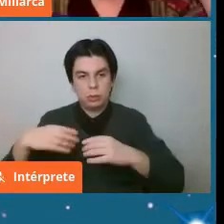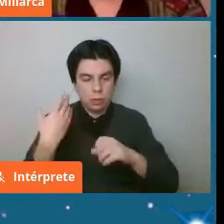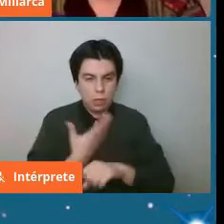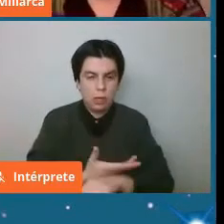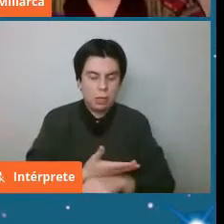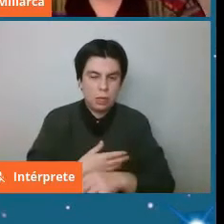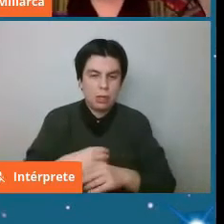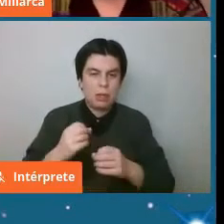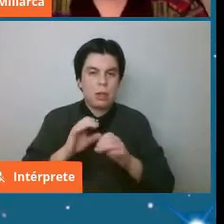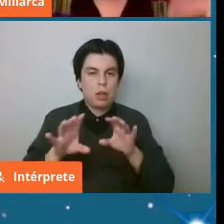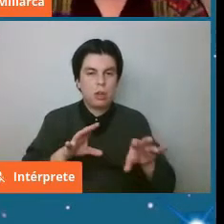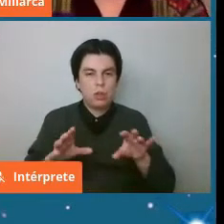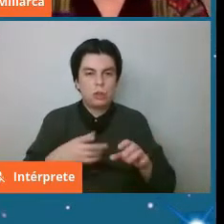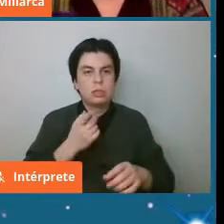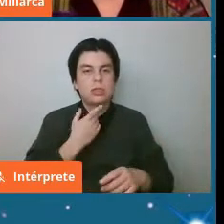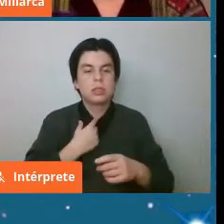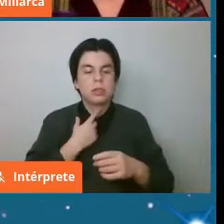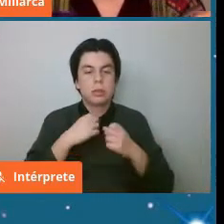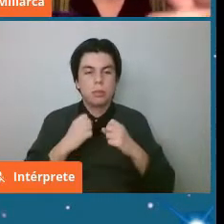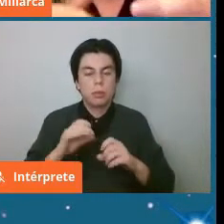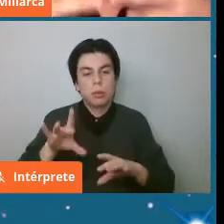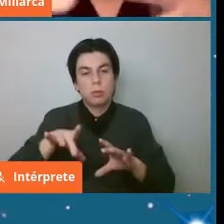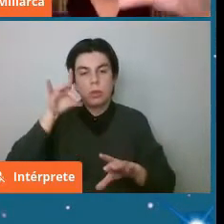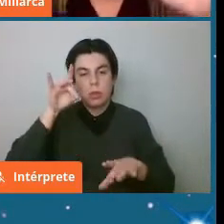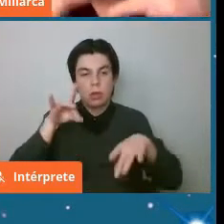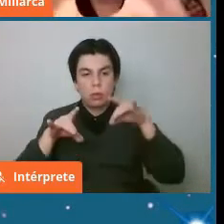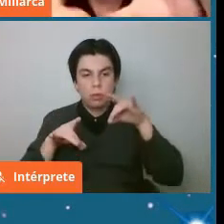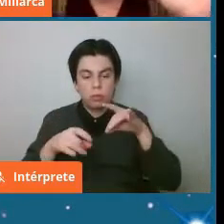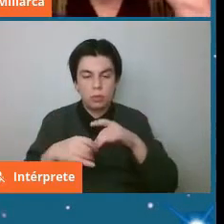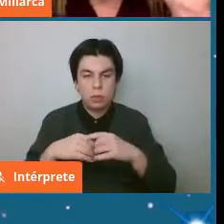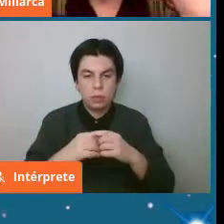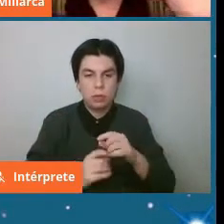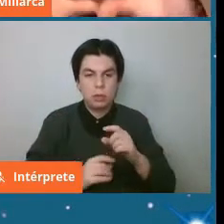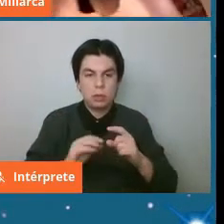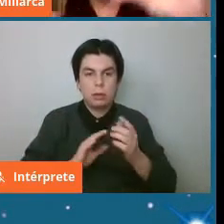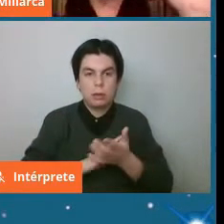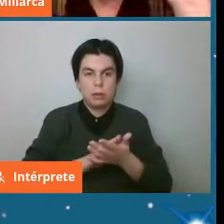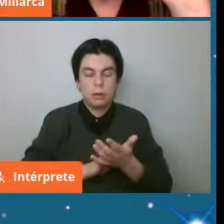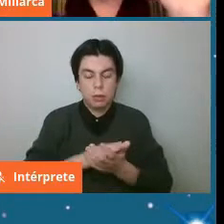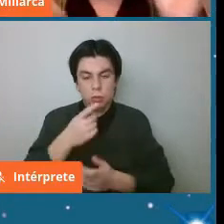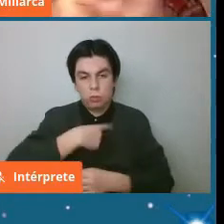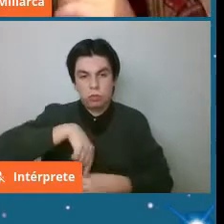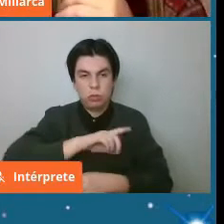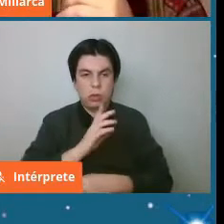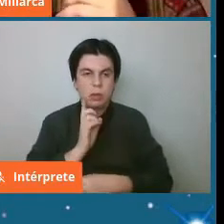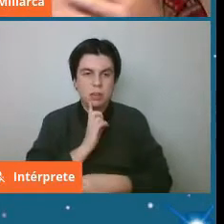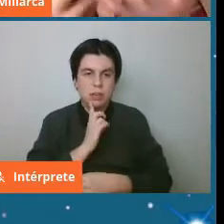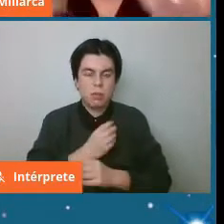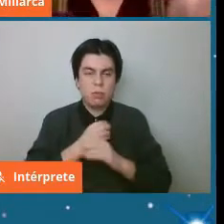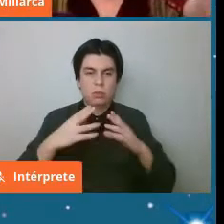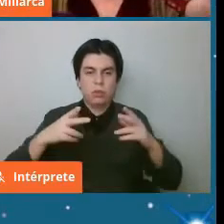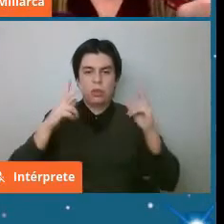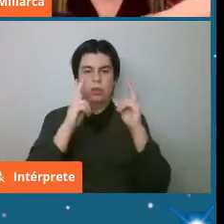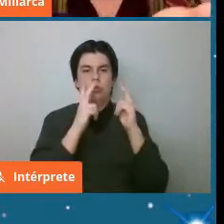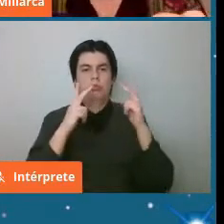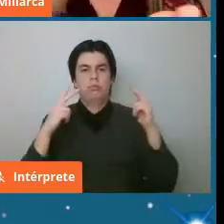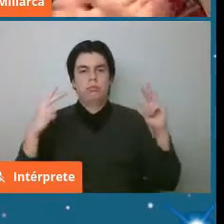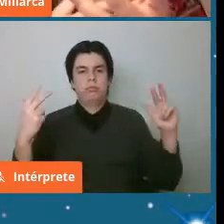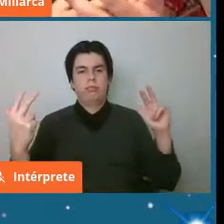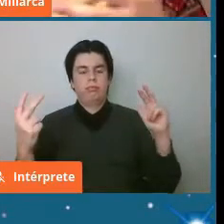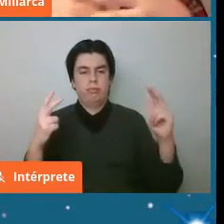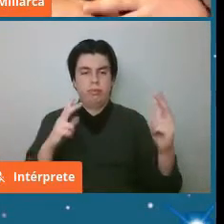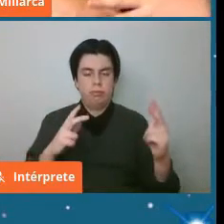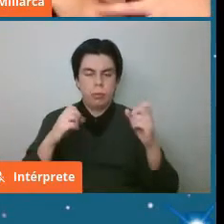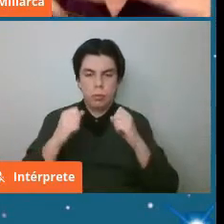todavía cosas que estamos descubriendo que si es que tuviéramos muchos de estas redes de cámara podríamos entonces